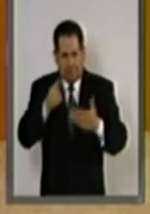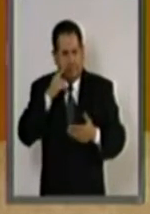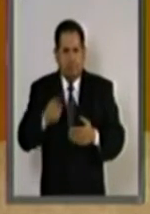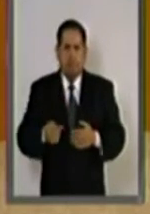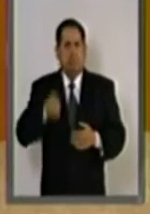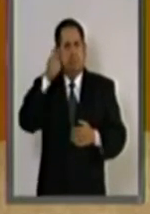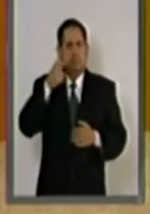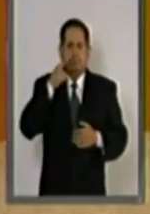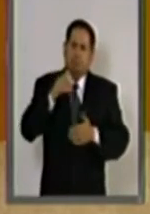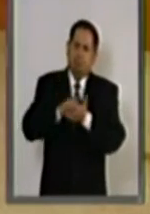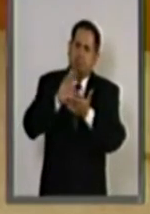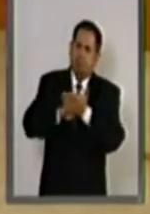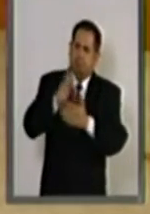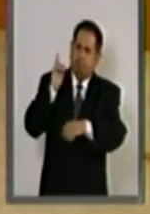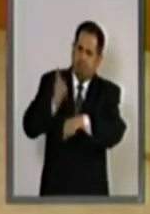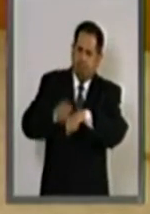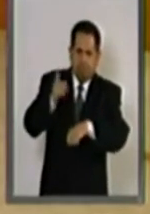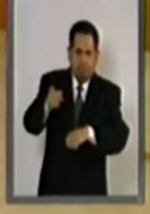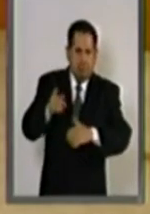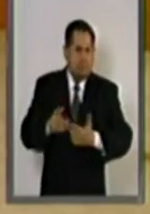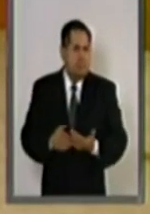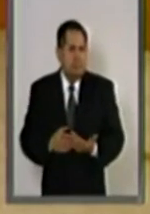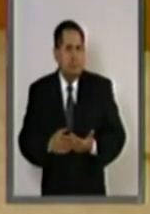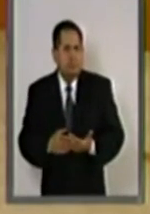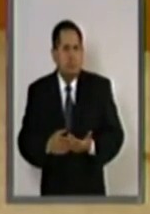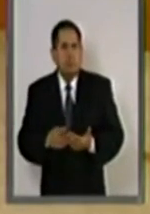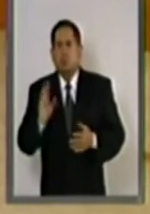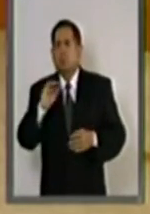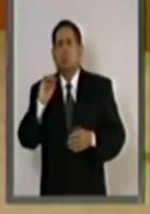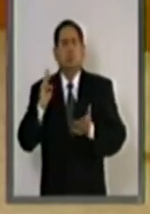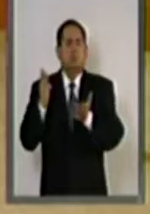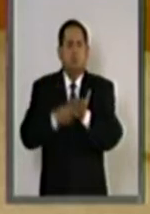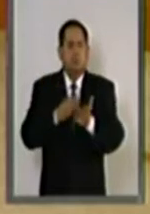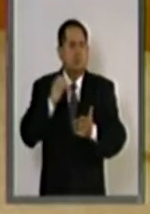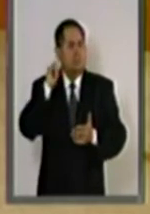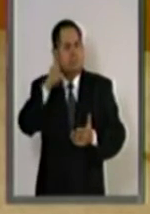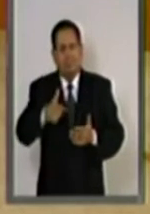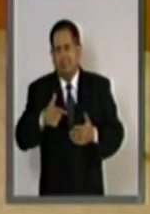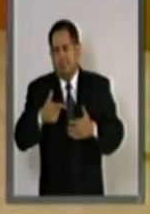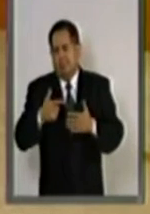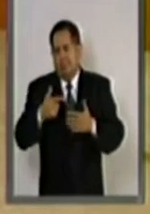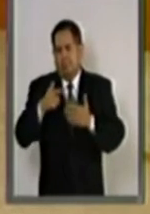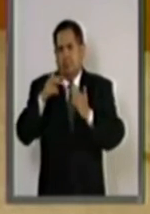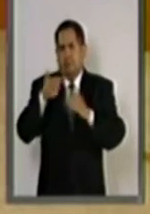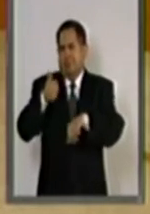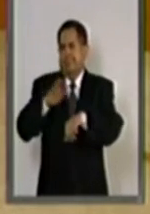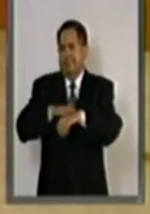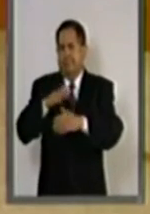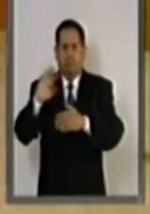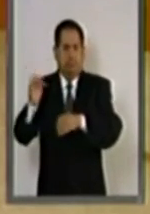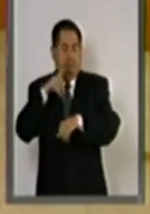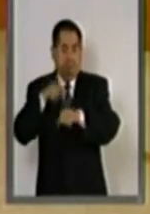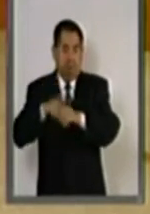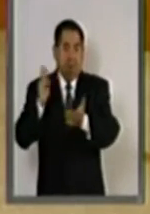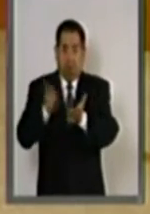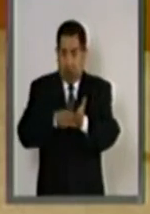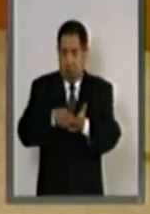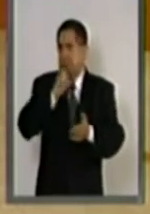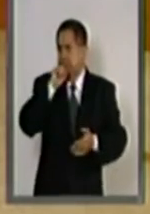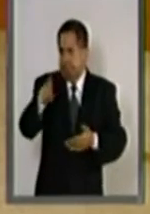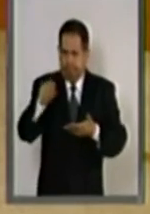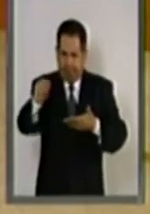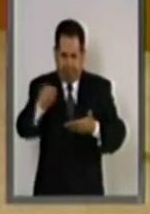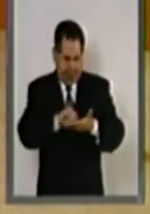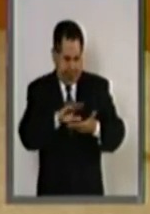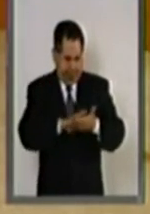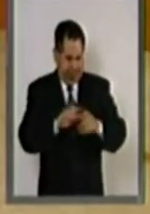acto de aplicación y las que impogan multas por infracción a las normas administrativas federales. La Ley